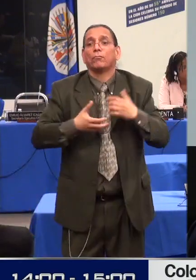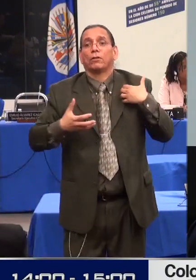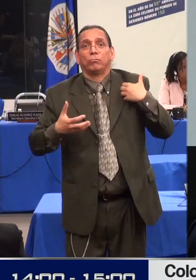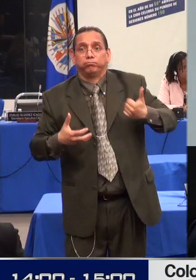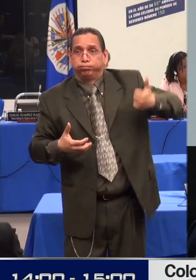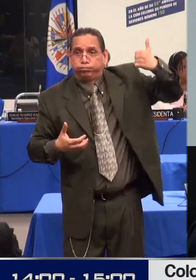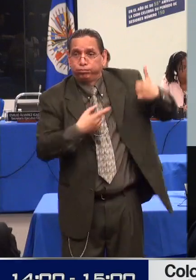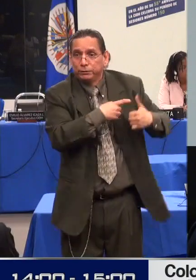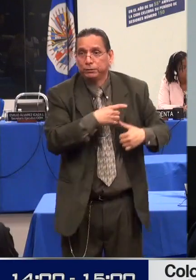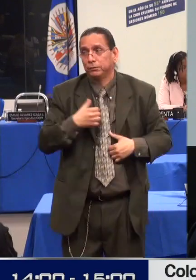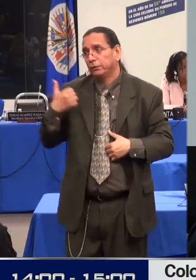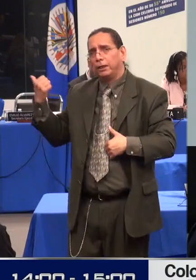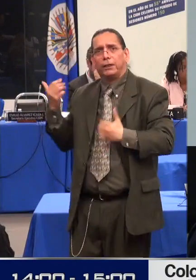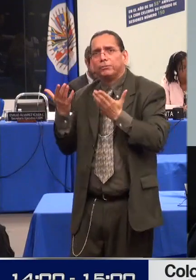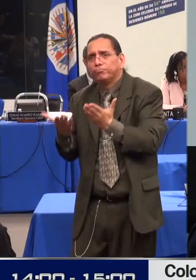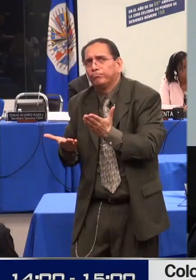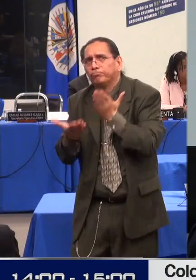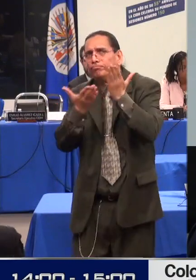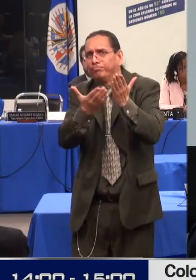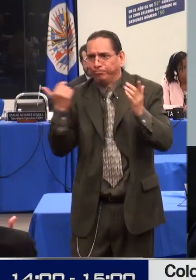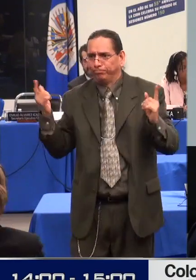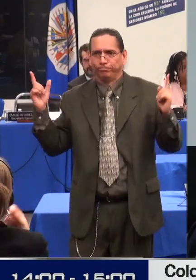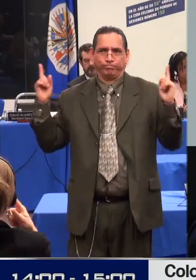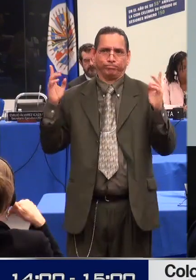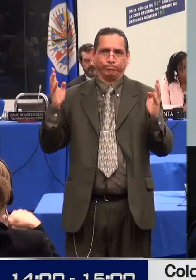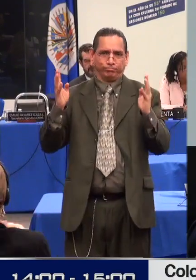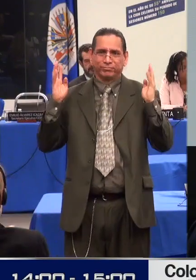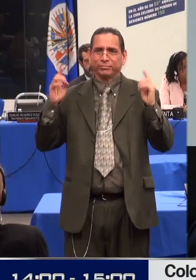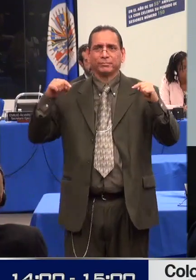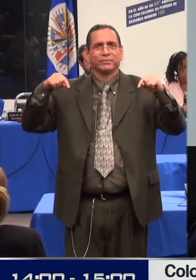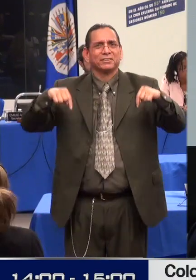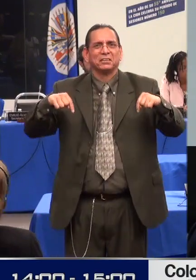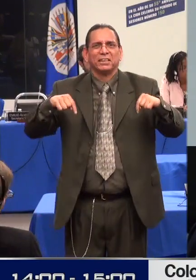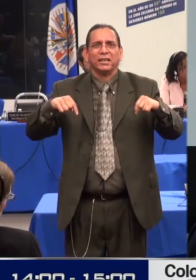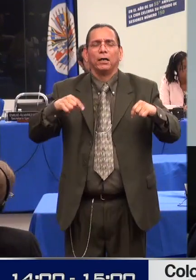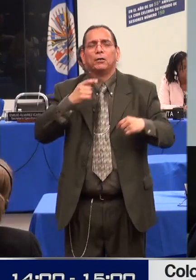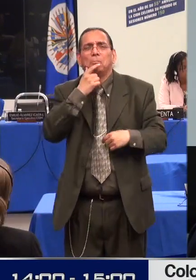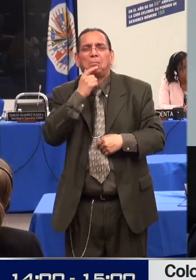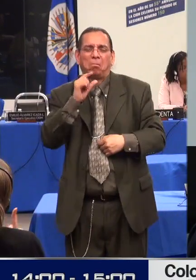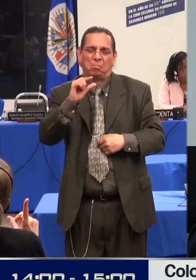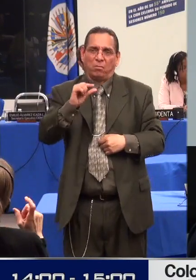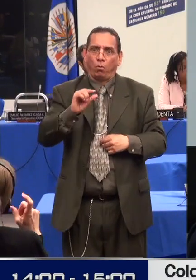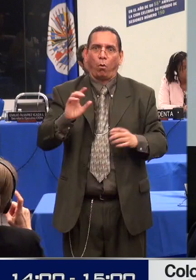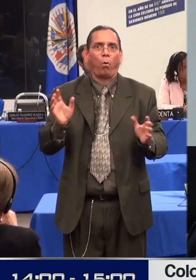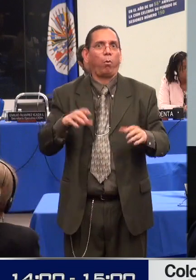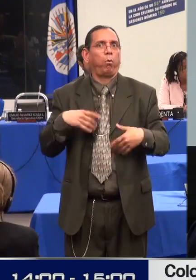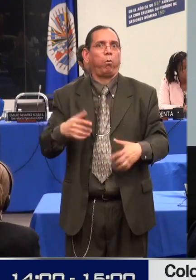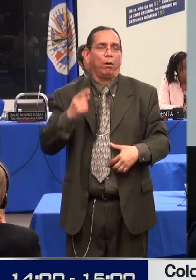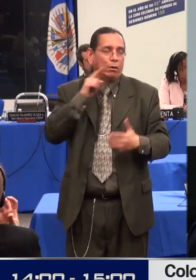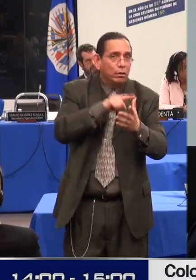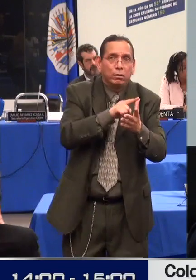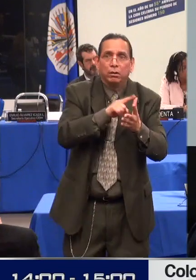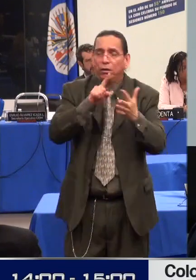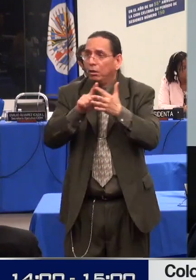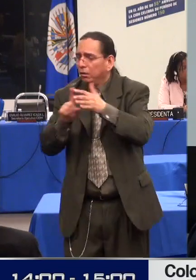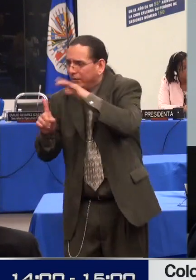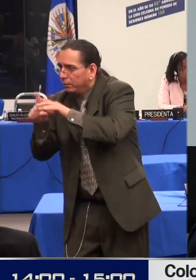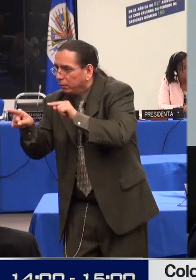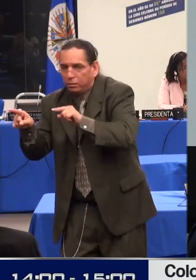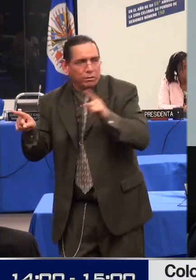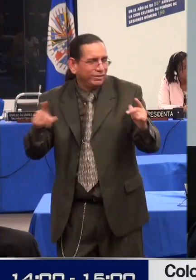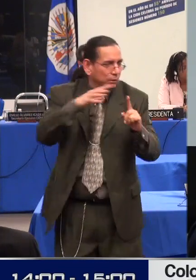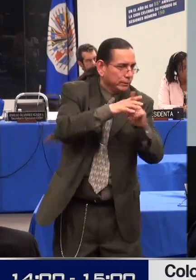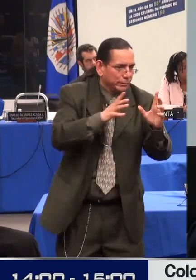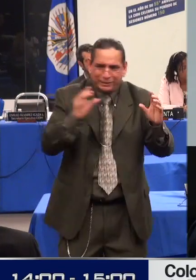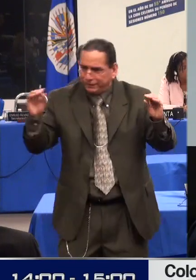y regular el ejercicio de los derechos sexuales y reproductivos de las personas con discapacidad. Es un tema en el cual